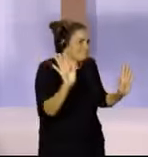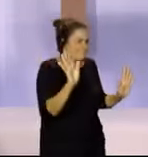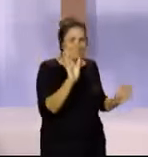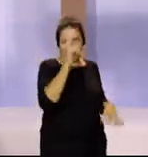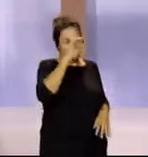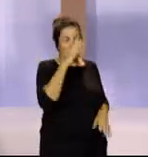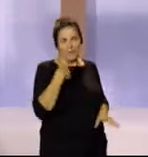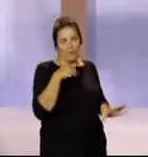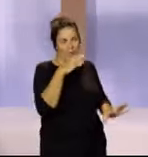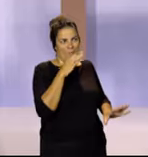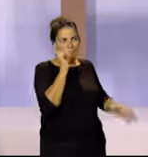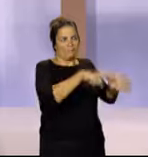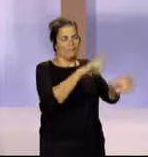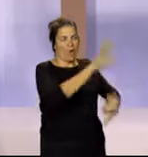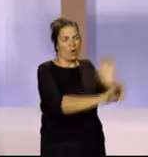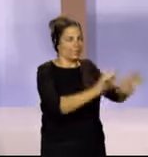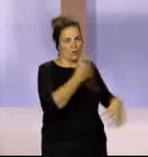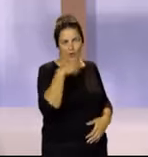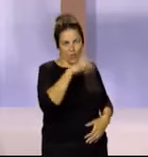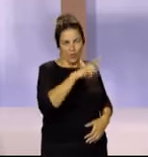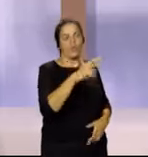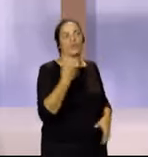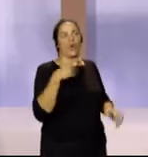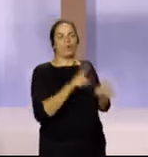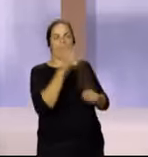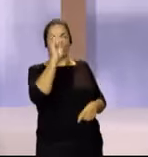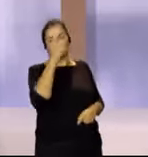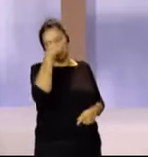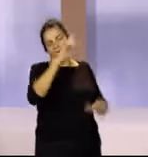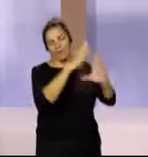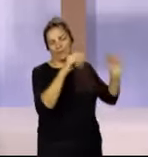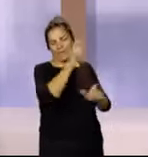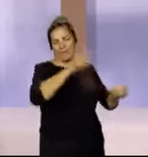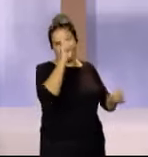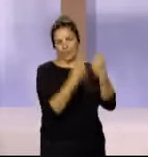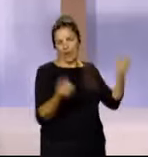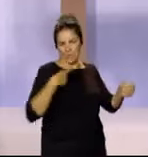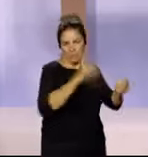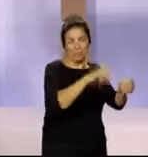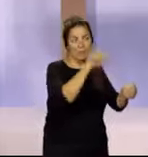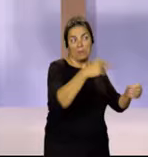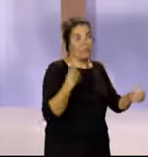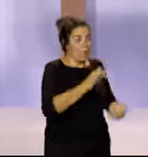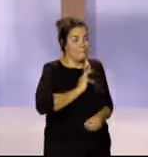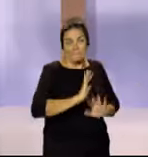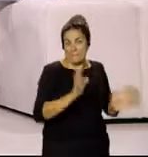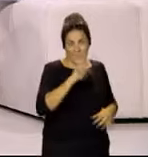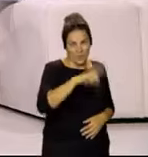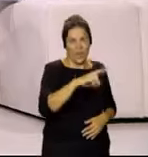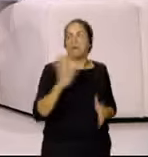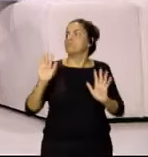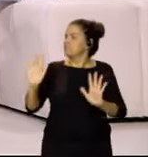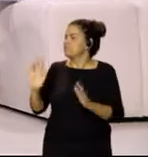de la EBAU. Nunca he participado como profesora. Sabes que en la universidad los profesores también participan, pero a mí nunca me ha tocado. En cualquier caso, consejos